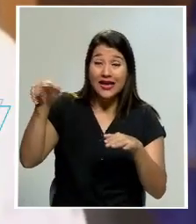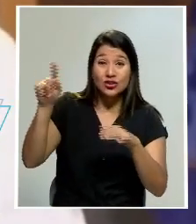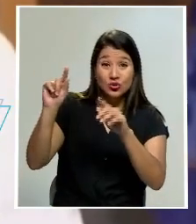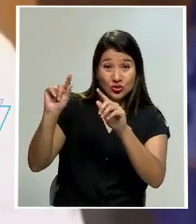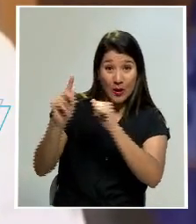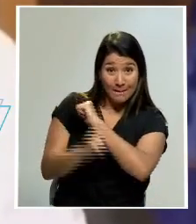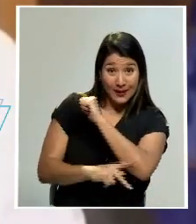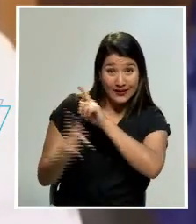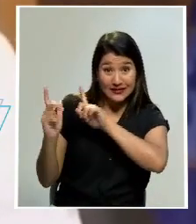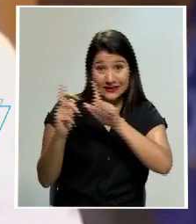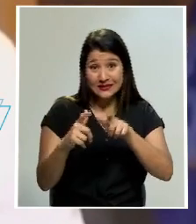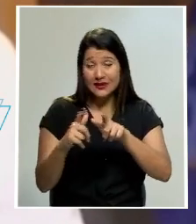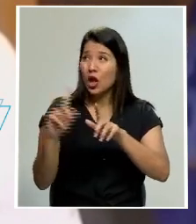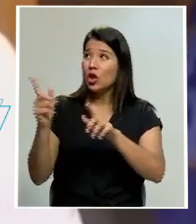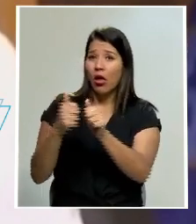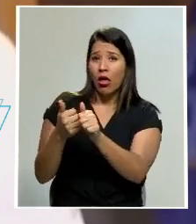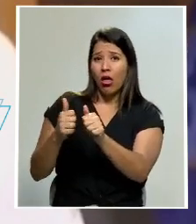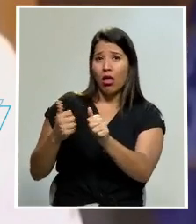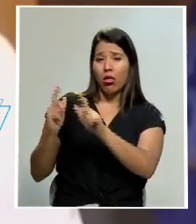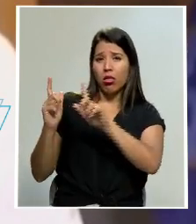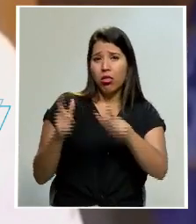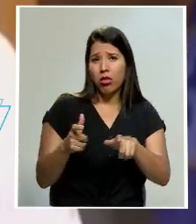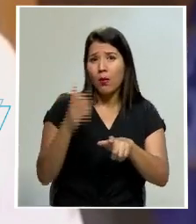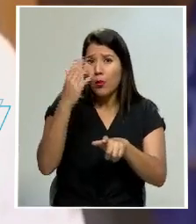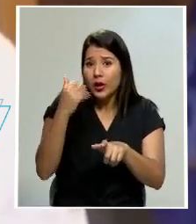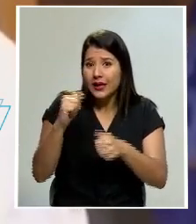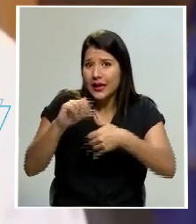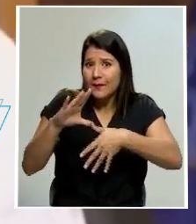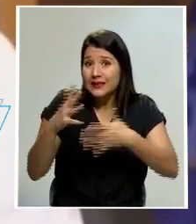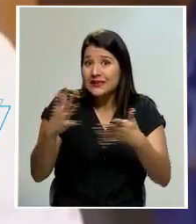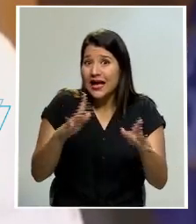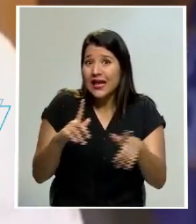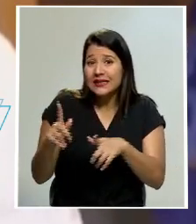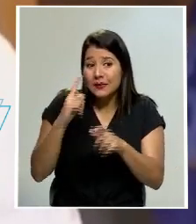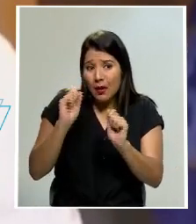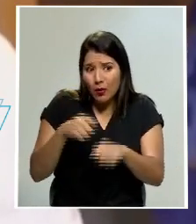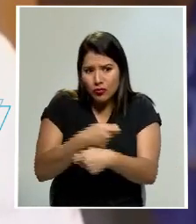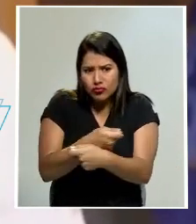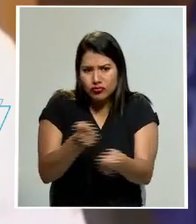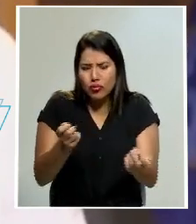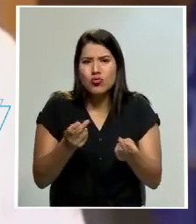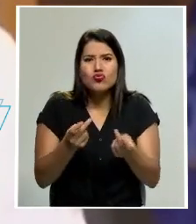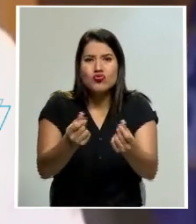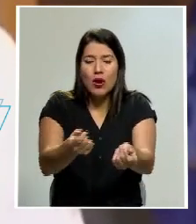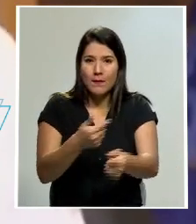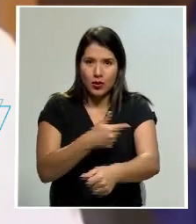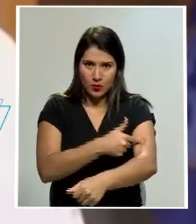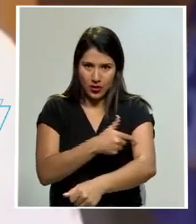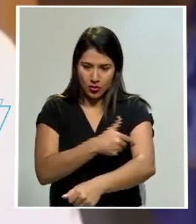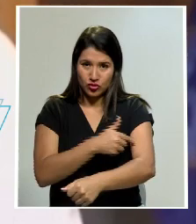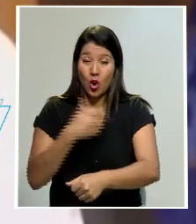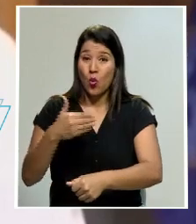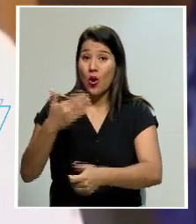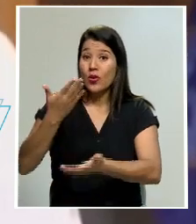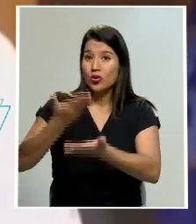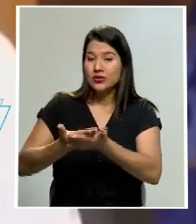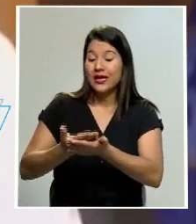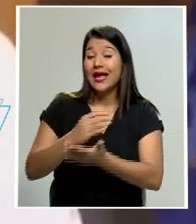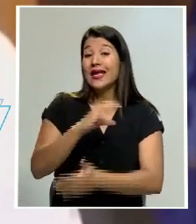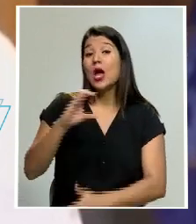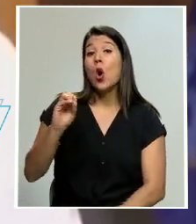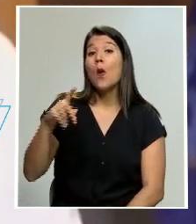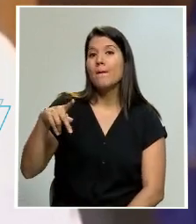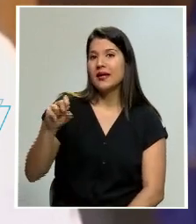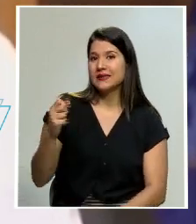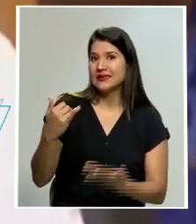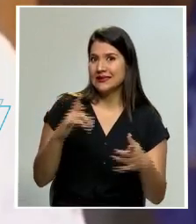demoren sus donaciones las américas están listas para distribuir las dosis lo más rápidamente posible apenas lleguen y la OPS está